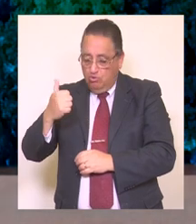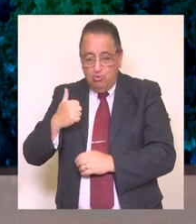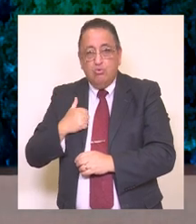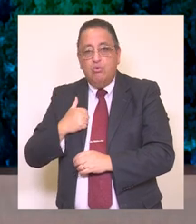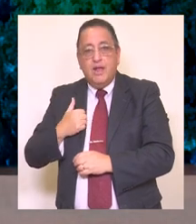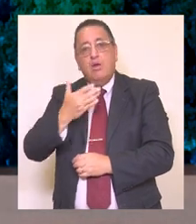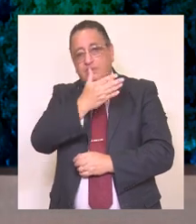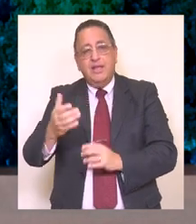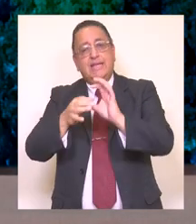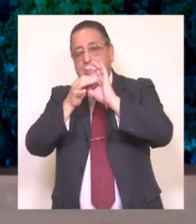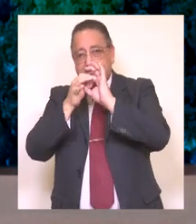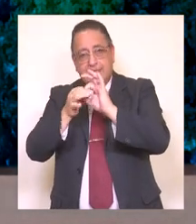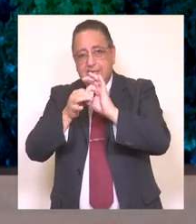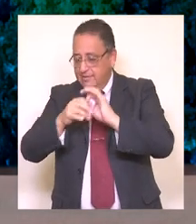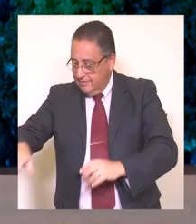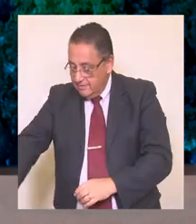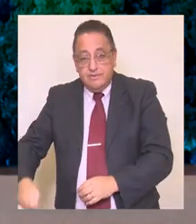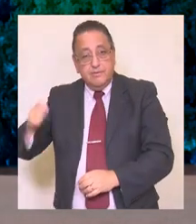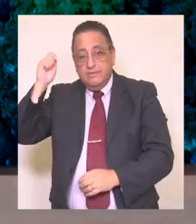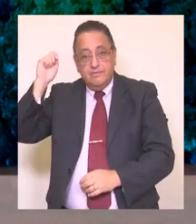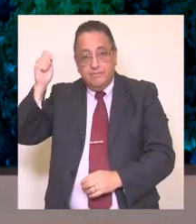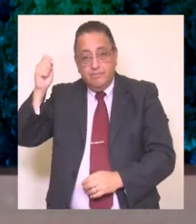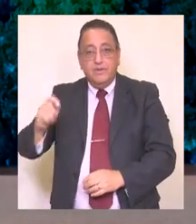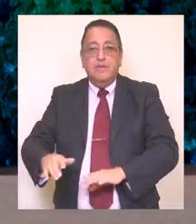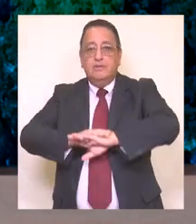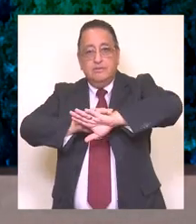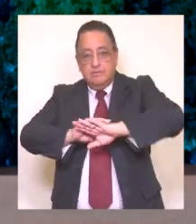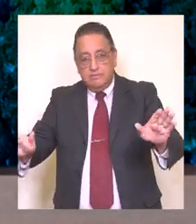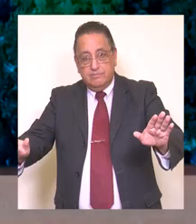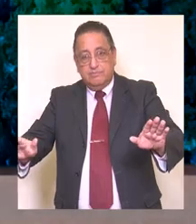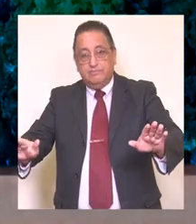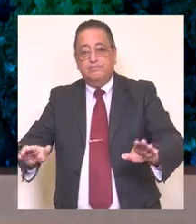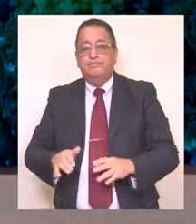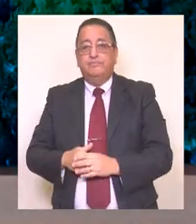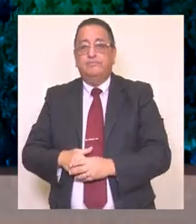lograr. Muchas gracias. Con estas palabras cierro la sesión.